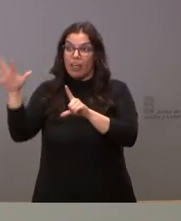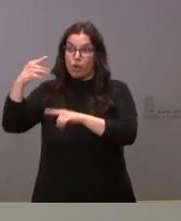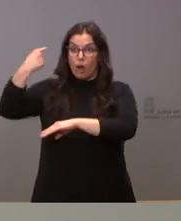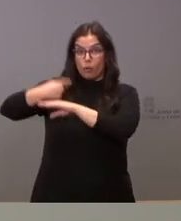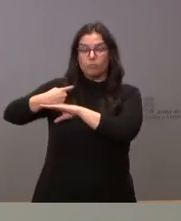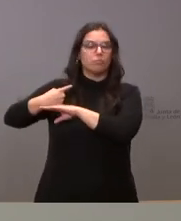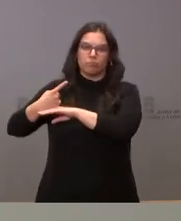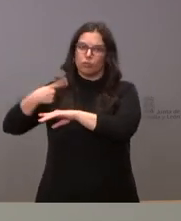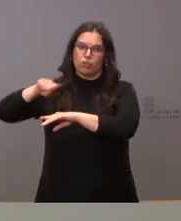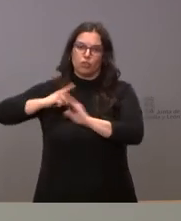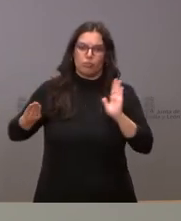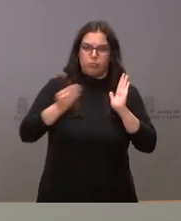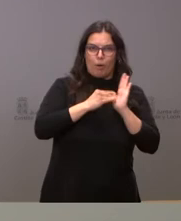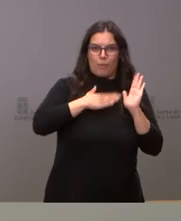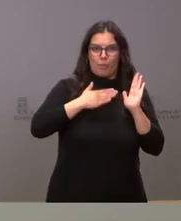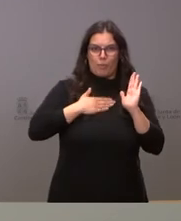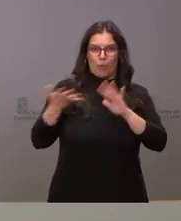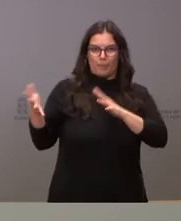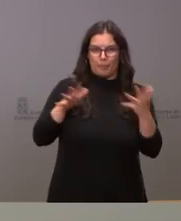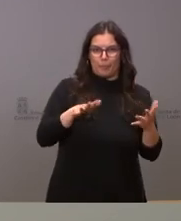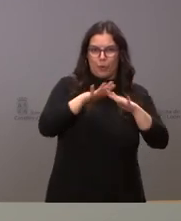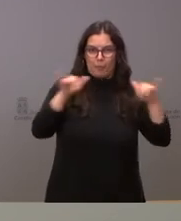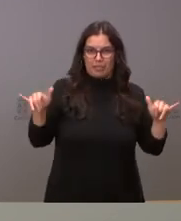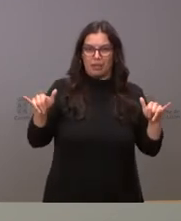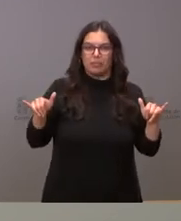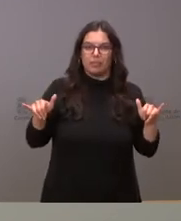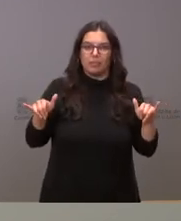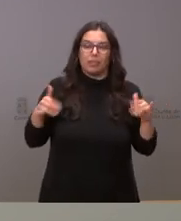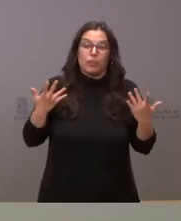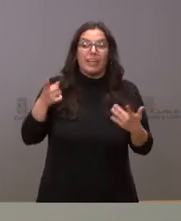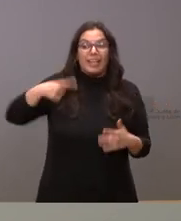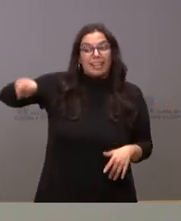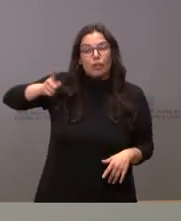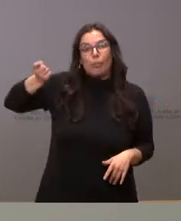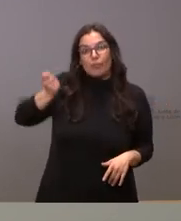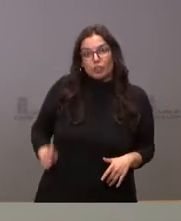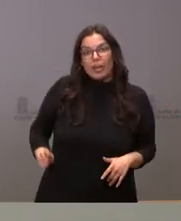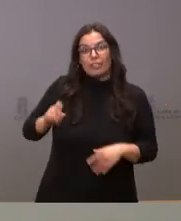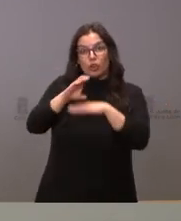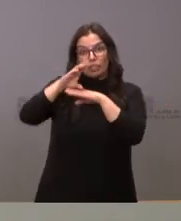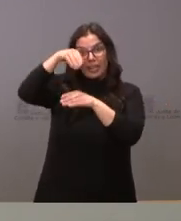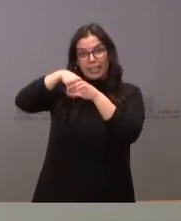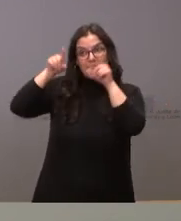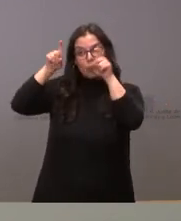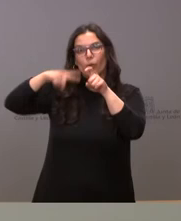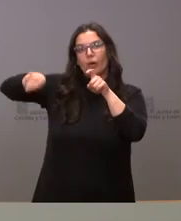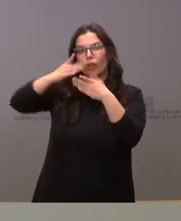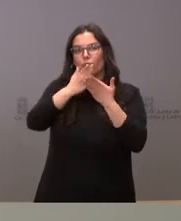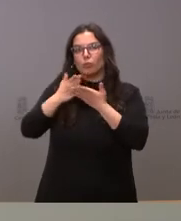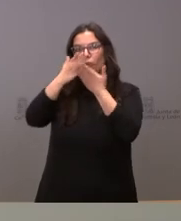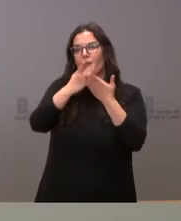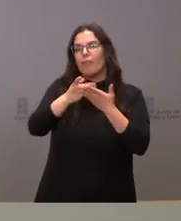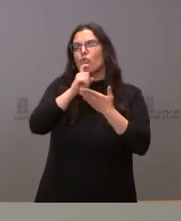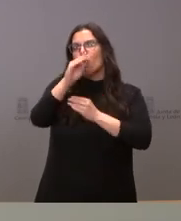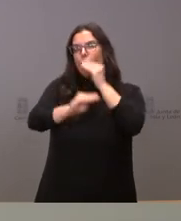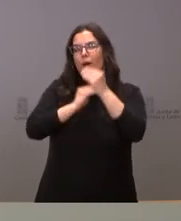currículum nacional que se nos ha señalado y tendrán que ser en ese sentido los profesionales de la consejería de educación los que vean la mejor fórmula